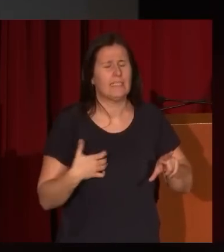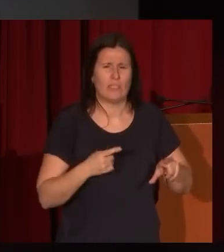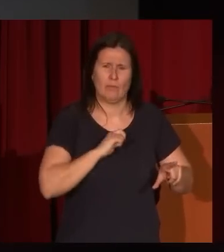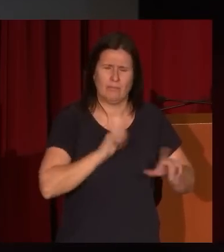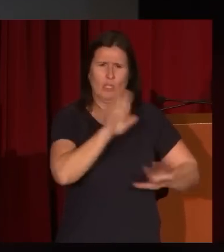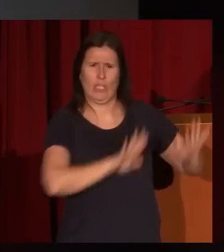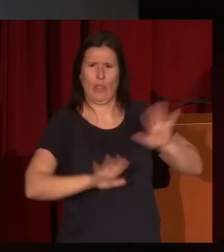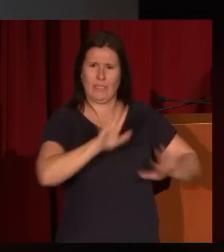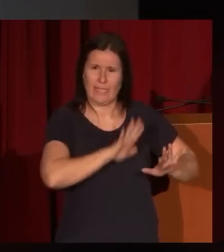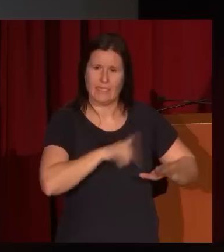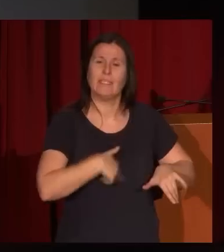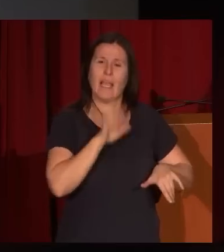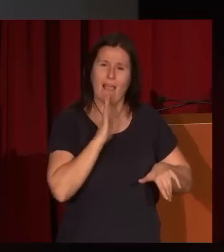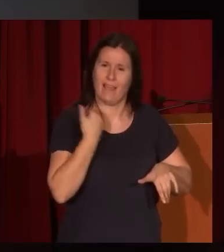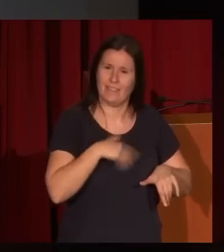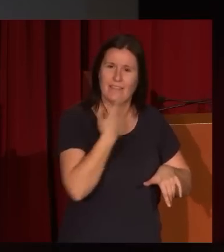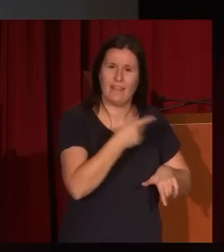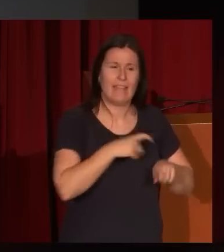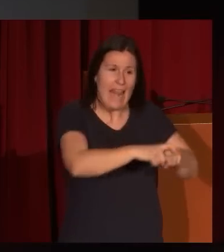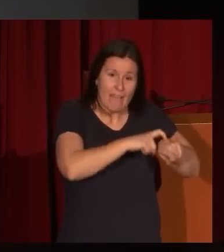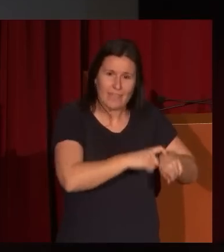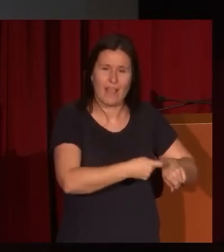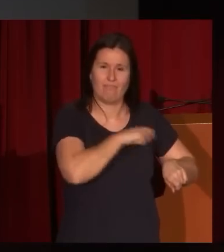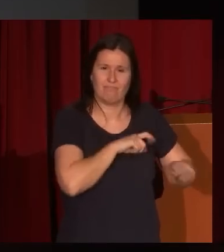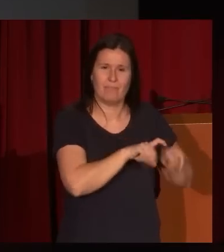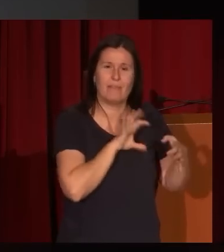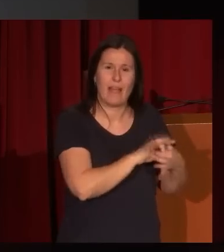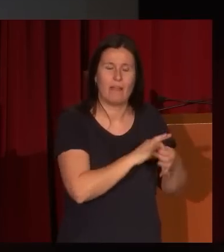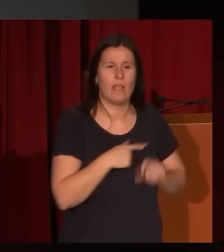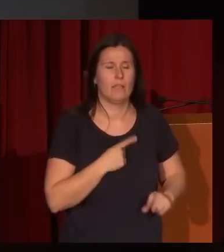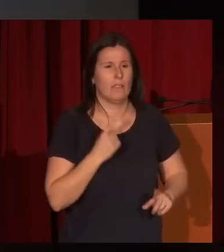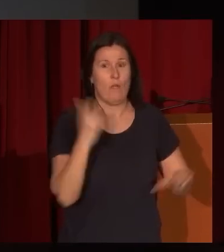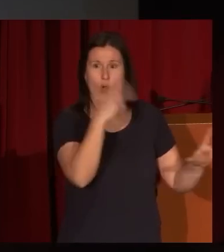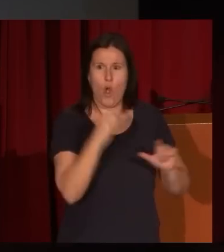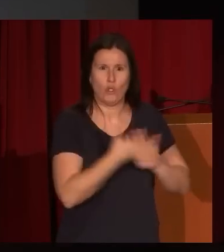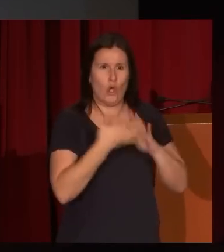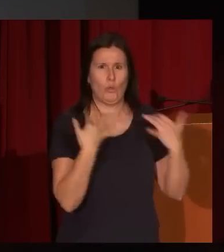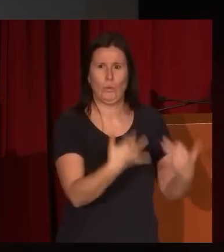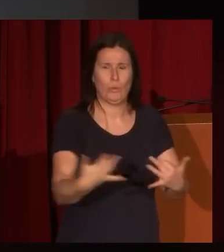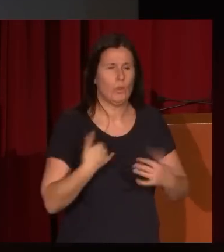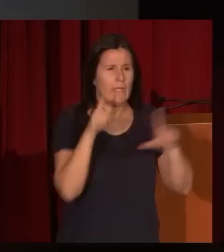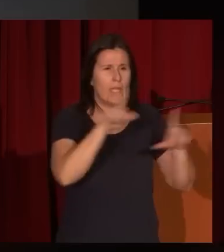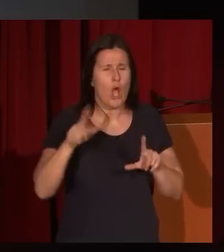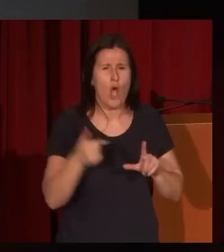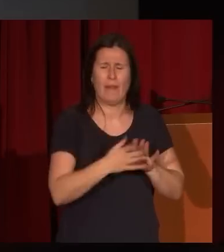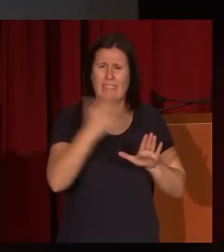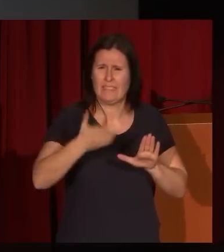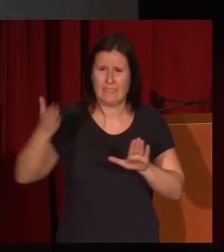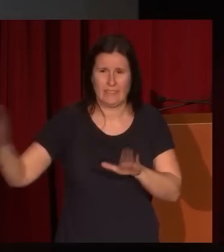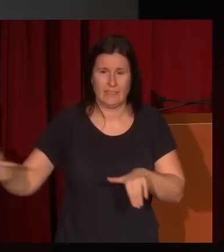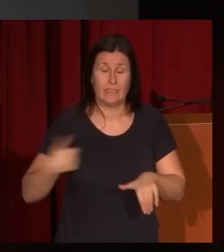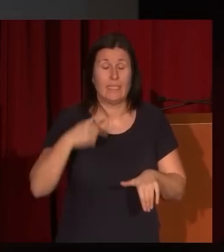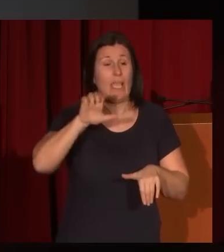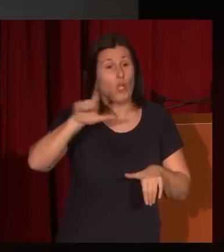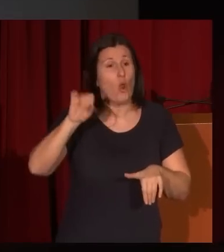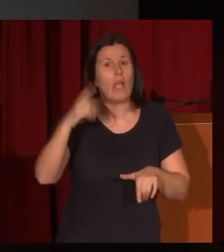ya lo dice Enrique la Fuente, de la Beta Brava, fogoso e indisciplinado, de obra extensísima. Es decir, Eugenio Lucas, uno de los